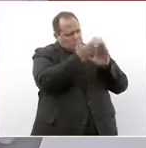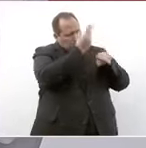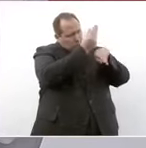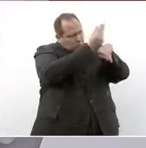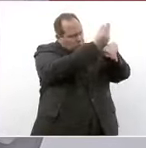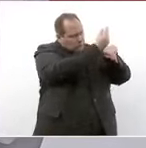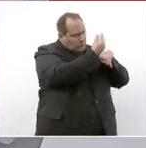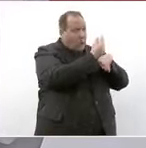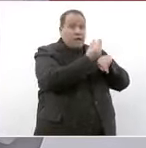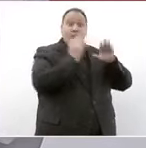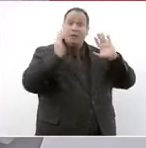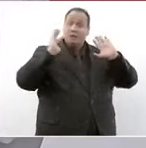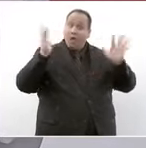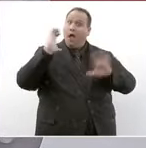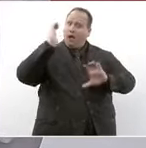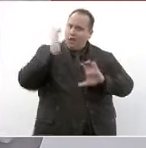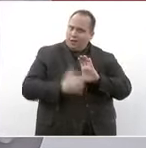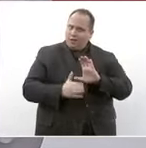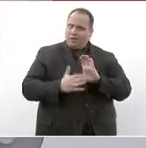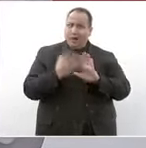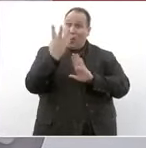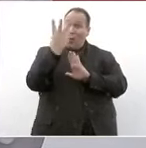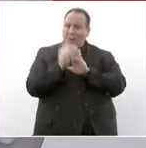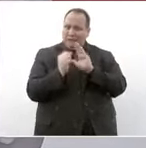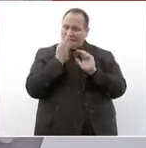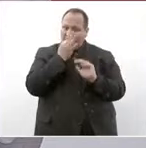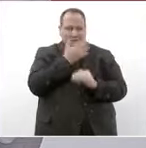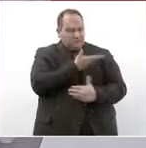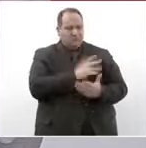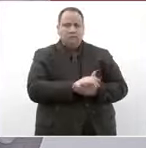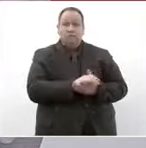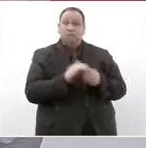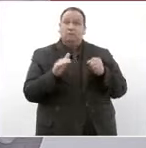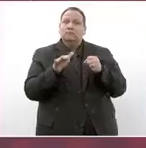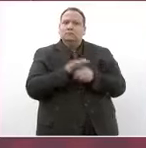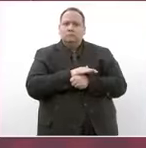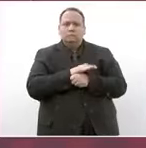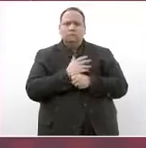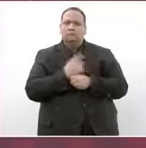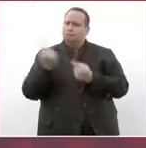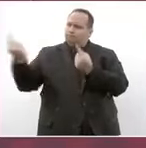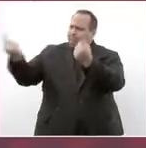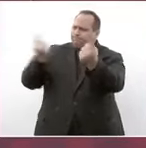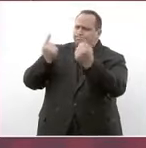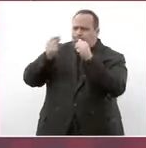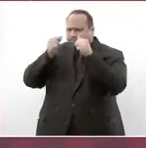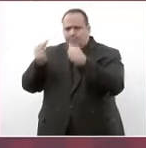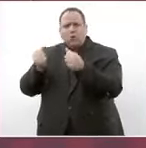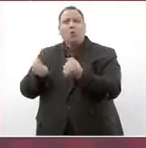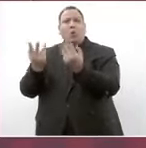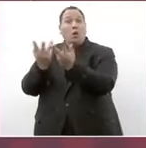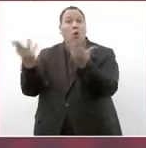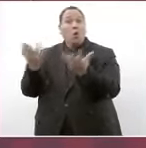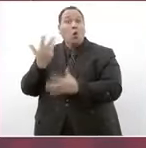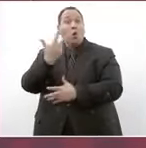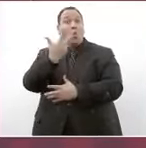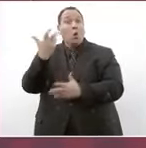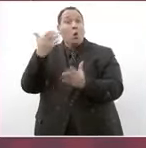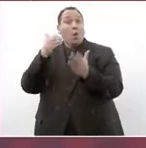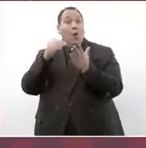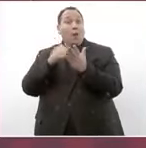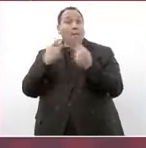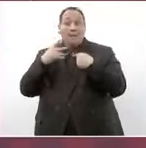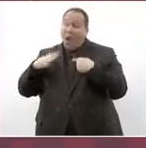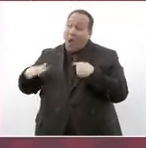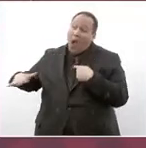rehabilitación, que tendrá una cobertura de atención a más de 800 mil